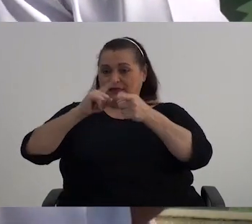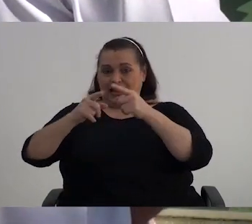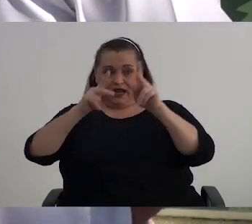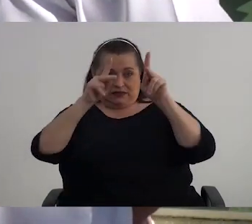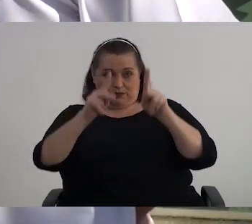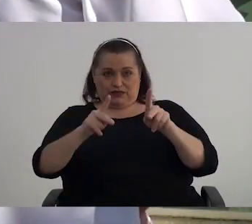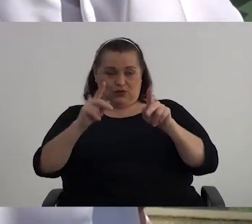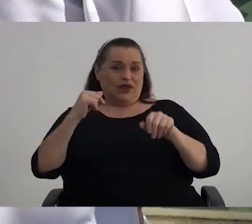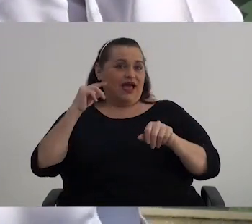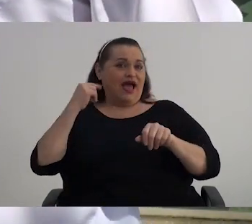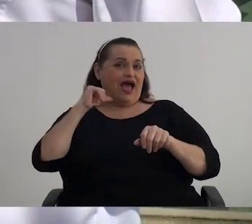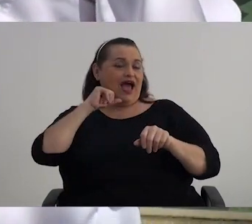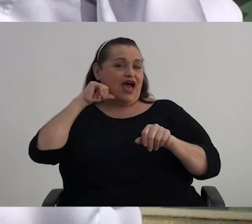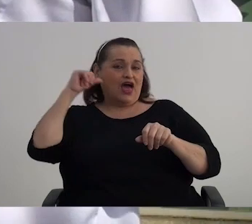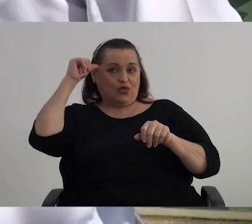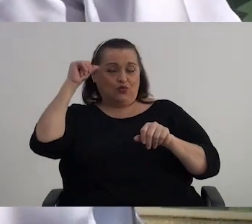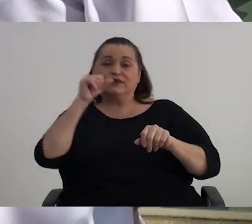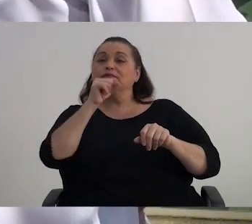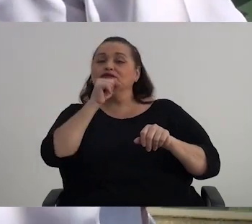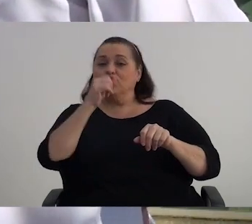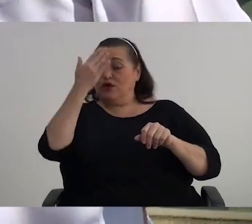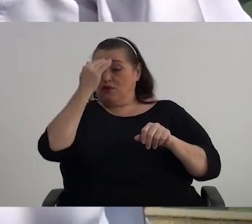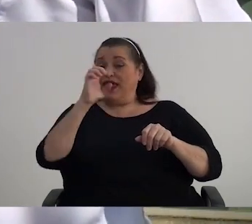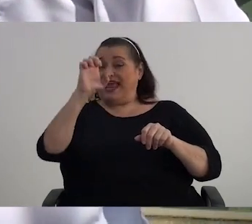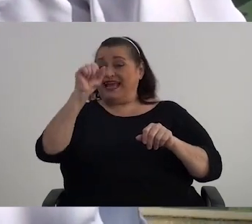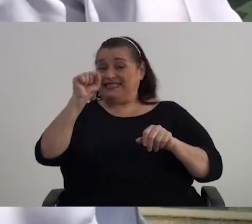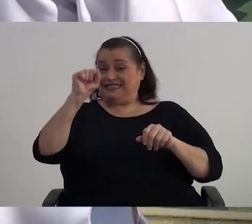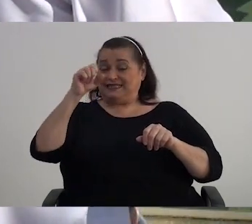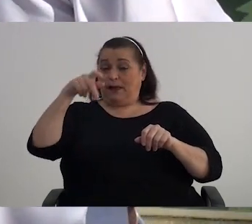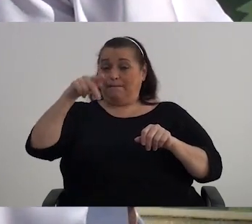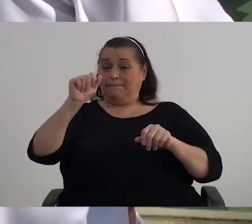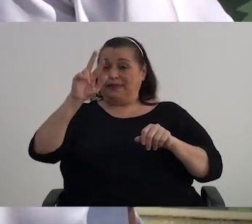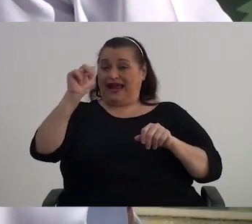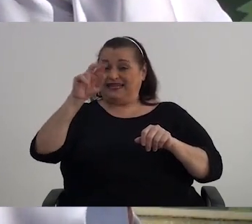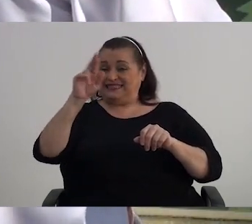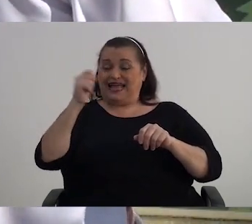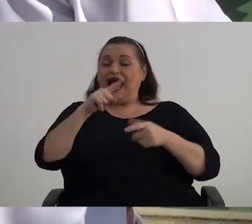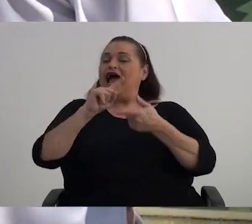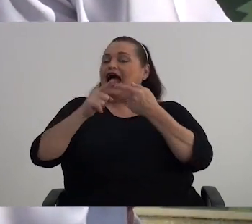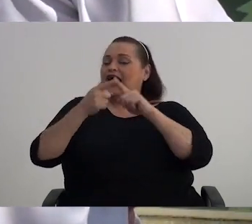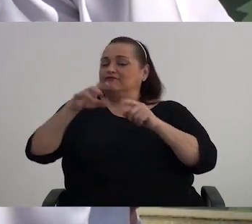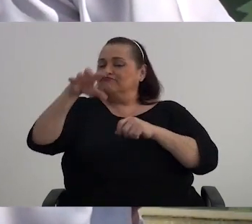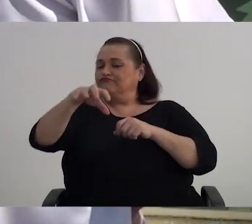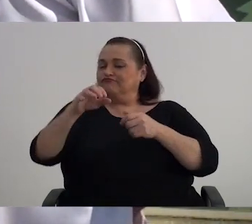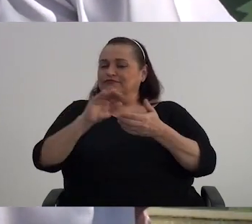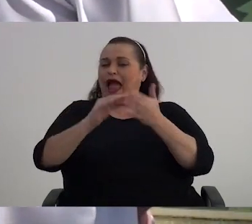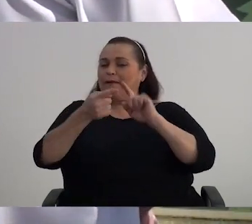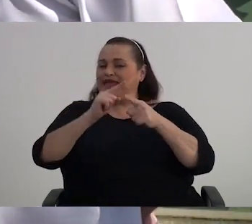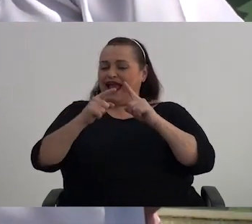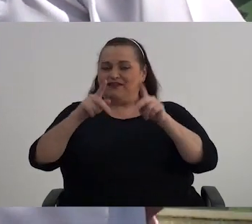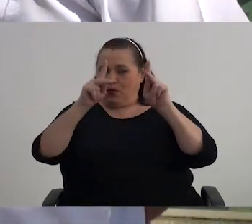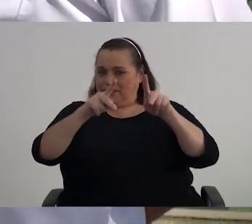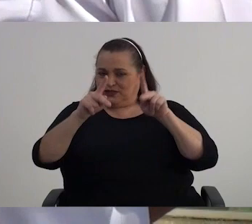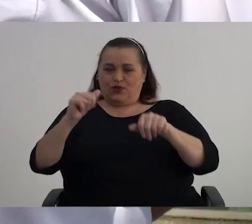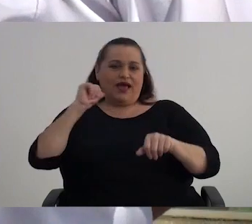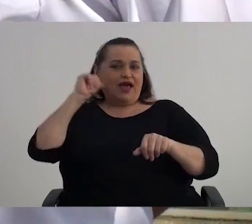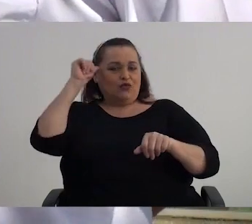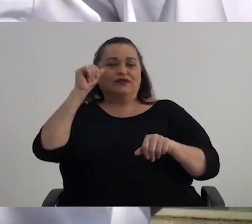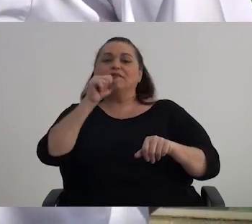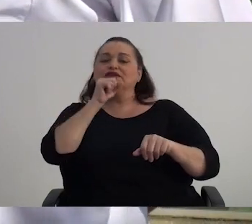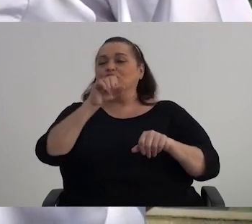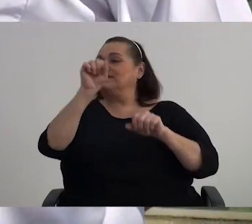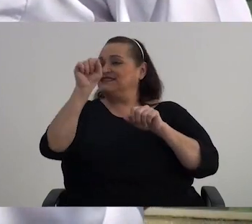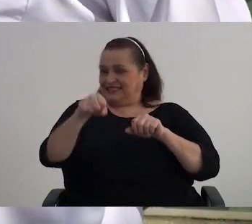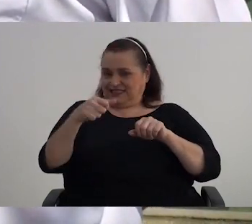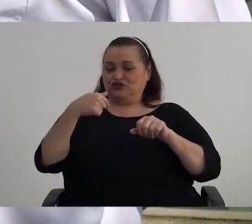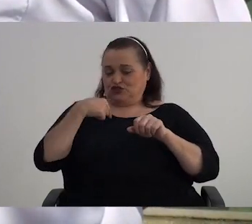persona adulta mayor, porque Esparza es una ciudad amigable con la persona adulta mayor. Así es,